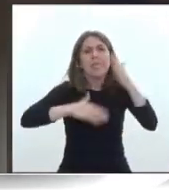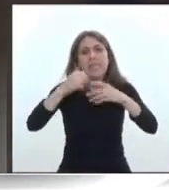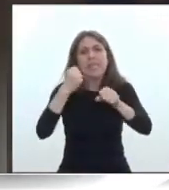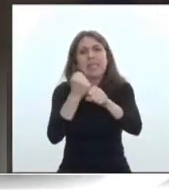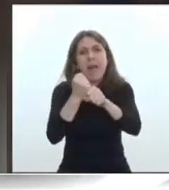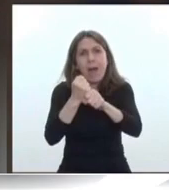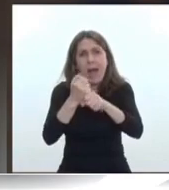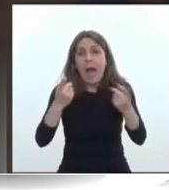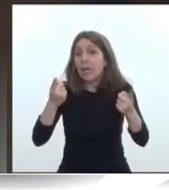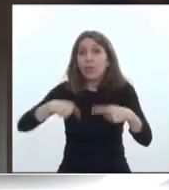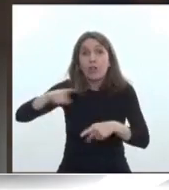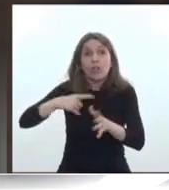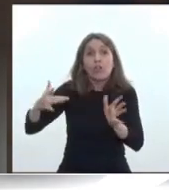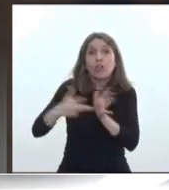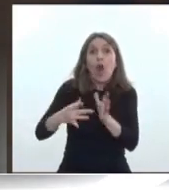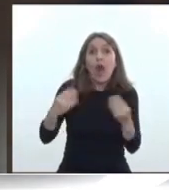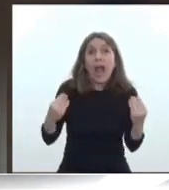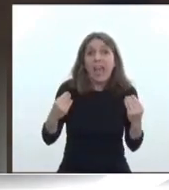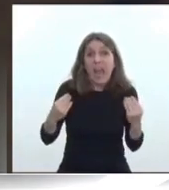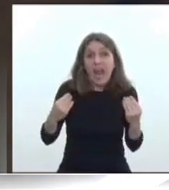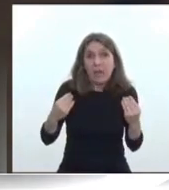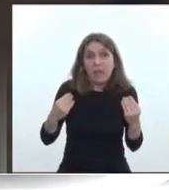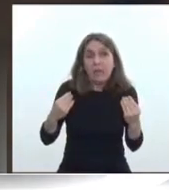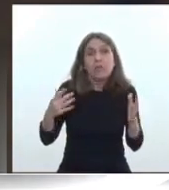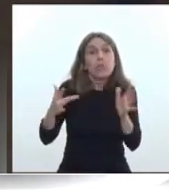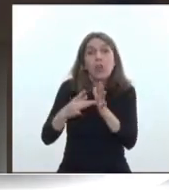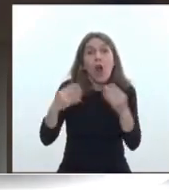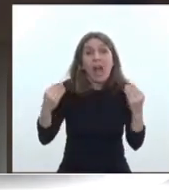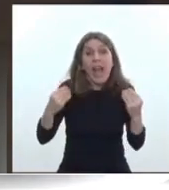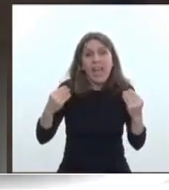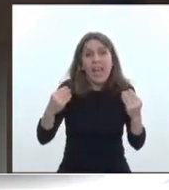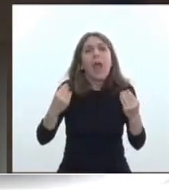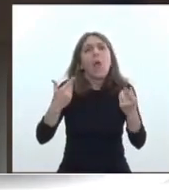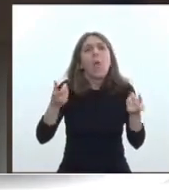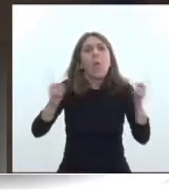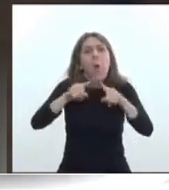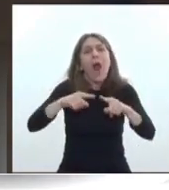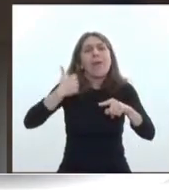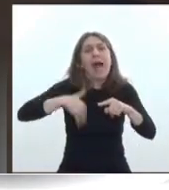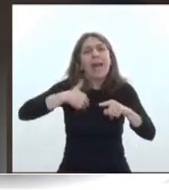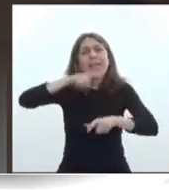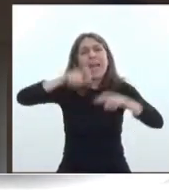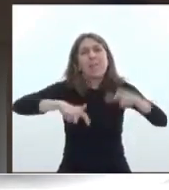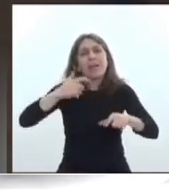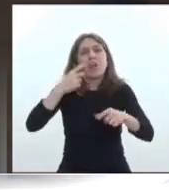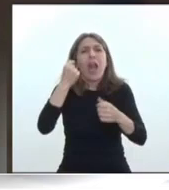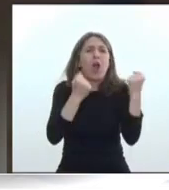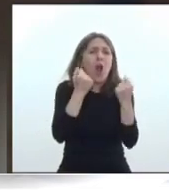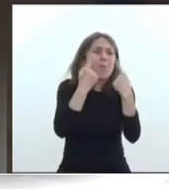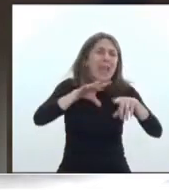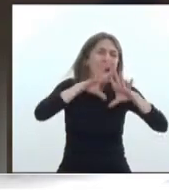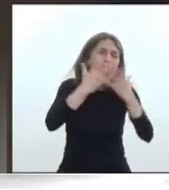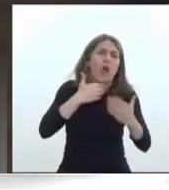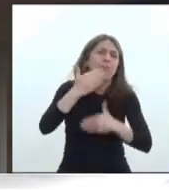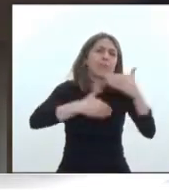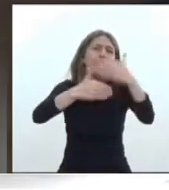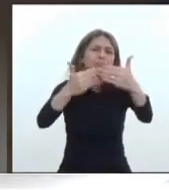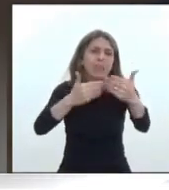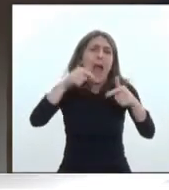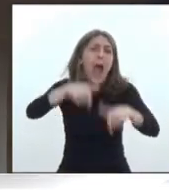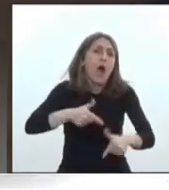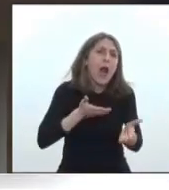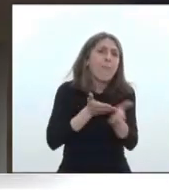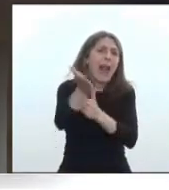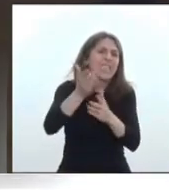Y lo que nos toca ahora es poner de pie a la Argentina, reconstruirla de una vez y para siempre. Y en todo caso no